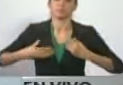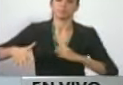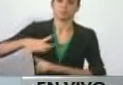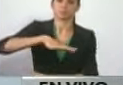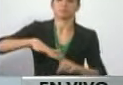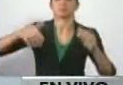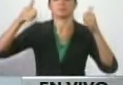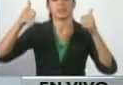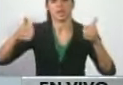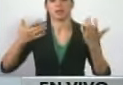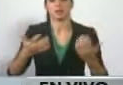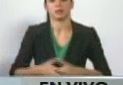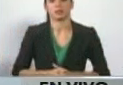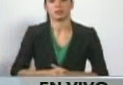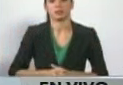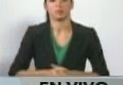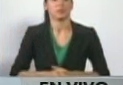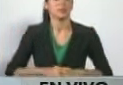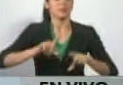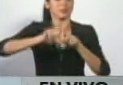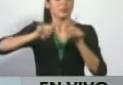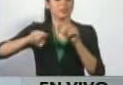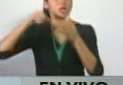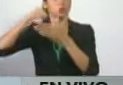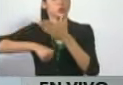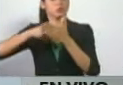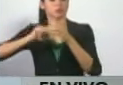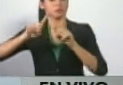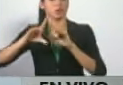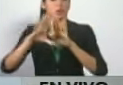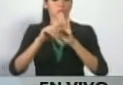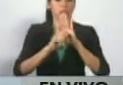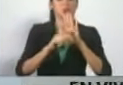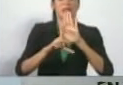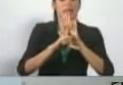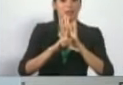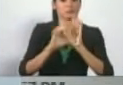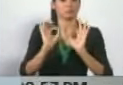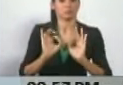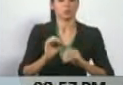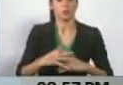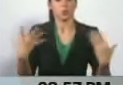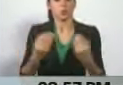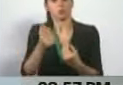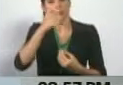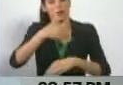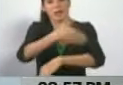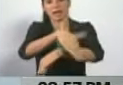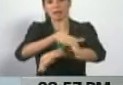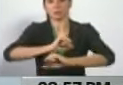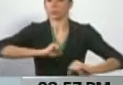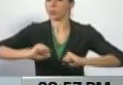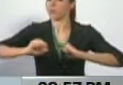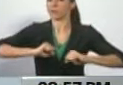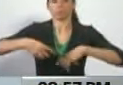combinando todas las formas de lucha constitucionales ilegales, con el pueblo en la calle movilizado, Fred,